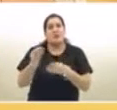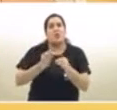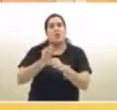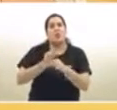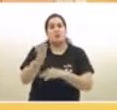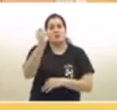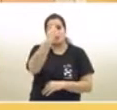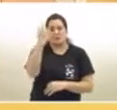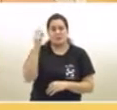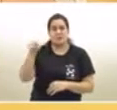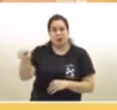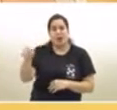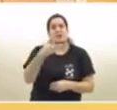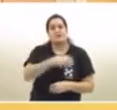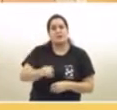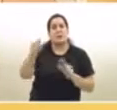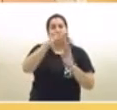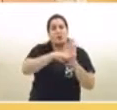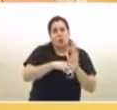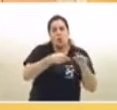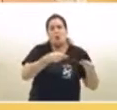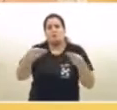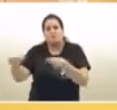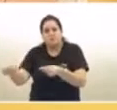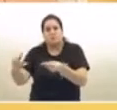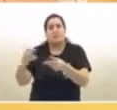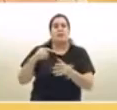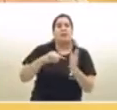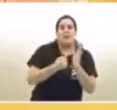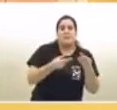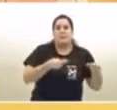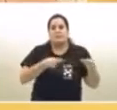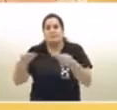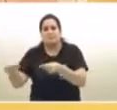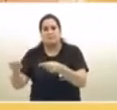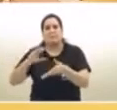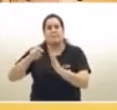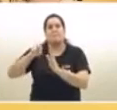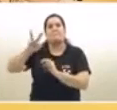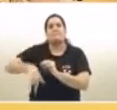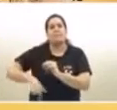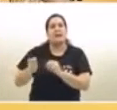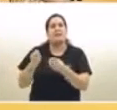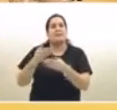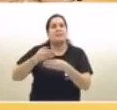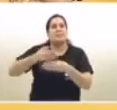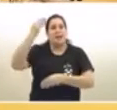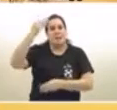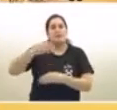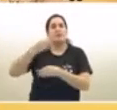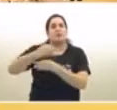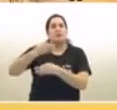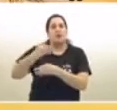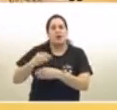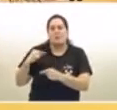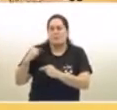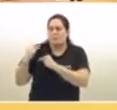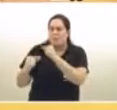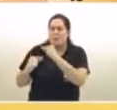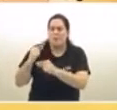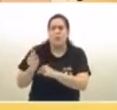la apertura de las escuelas, que es un protocolo que responde a un plan de apertura y de puesta en marcha progresiva, cuidada